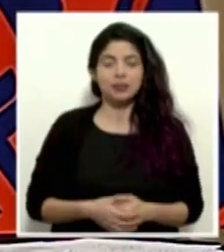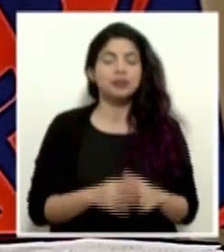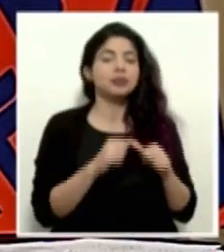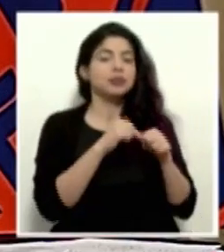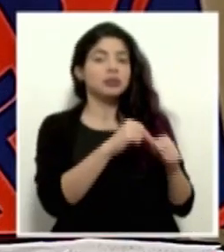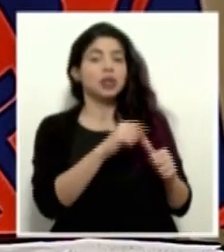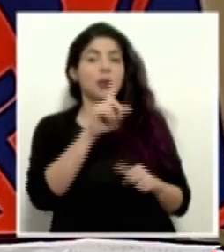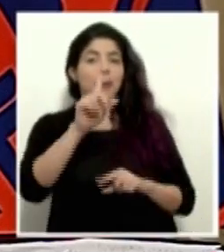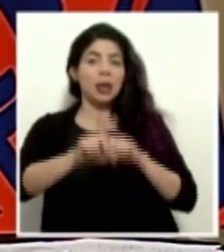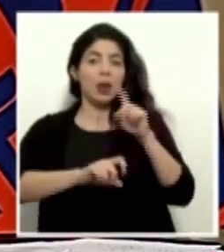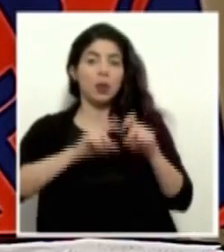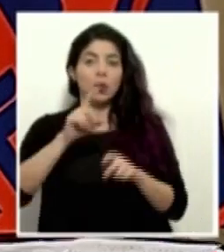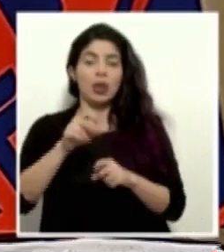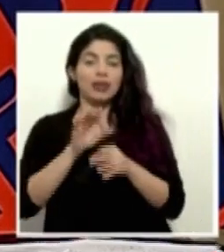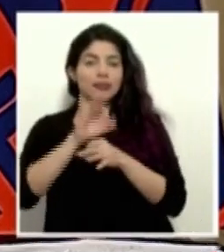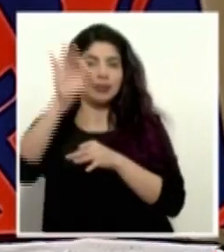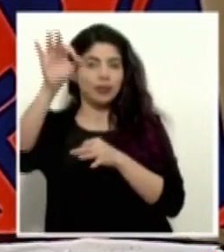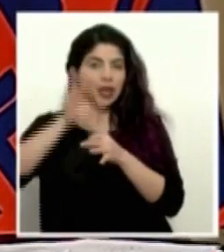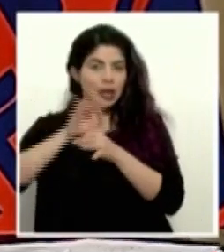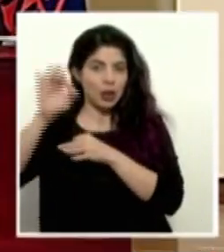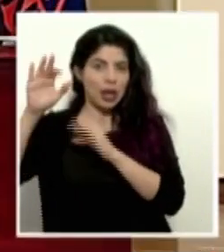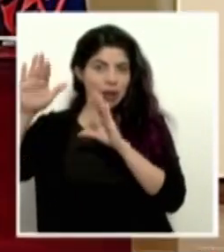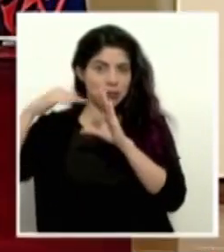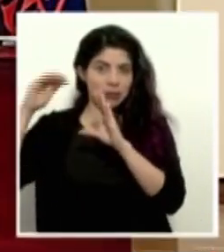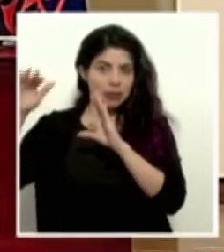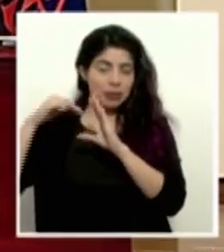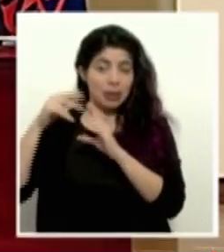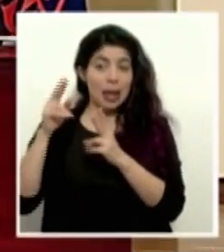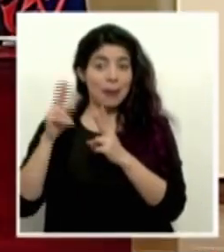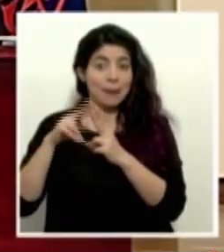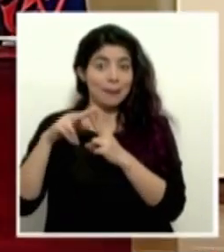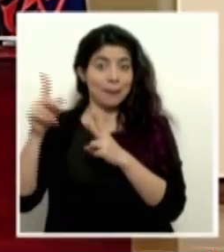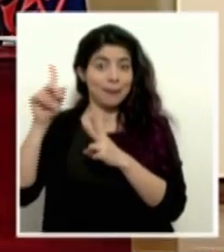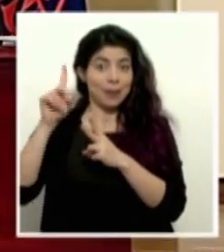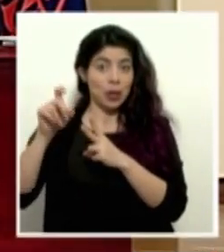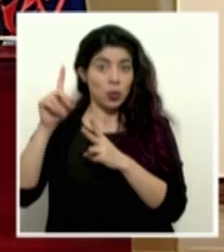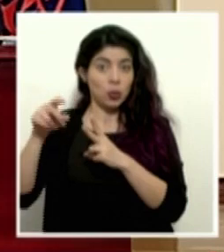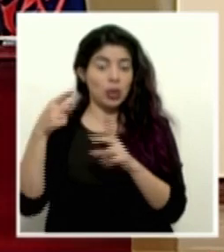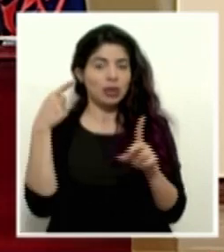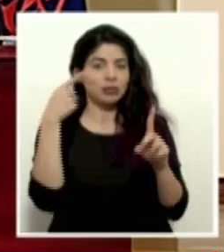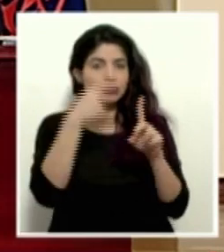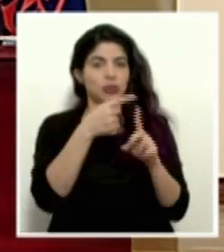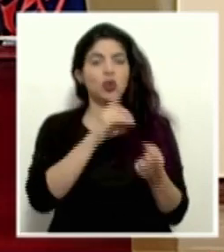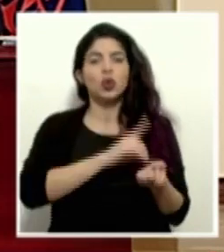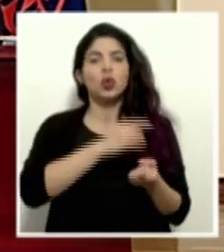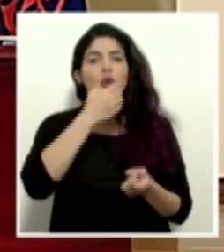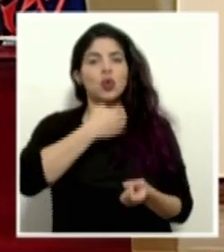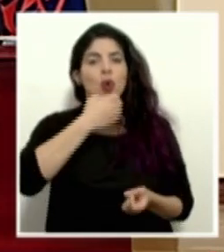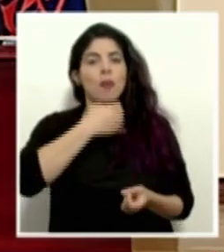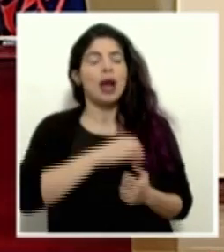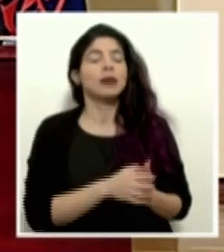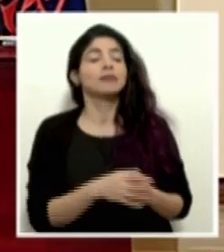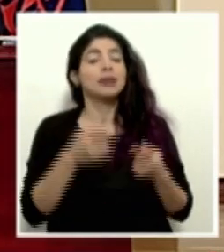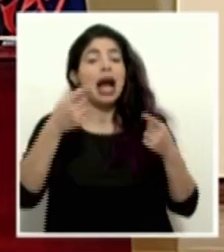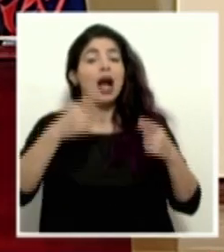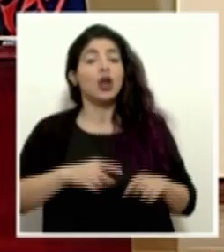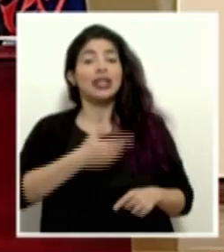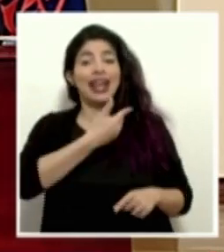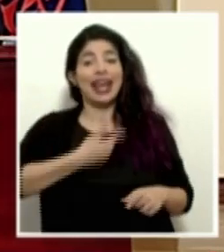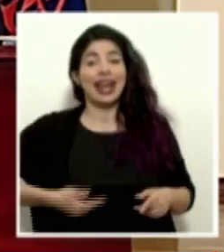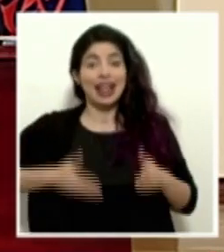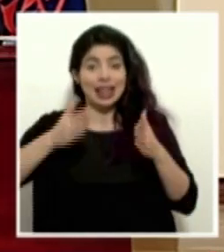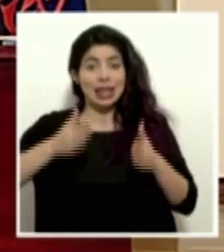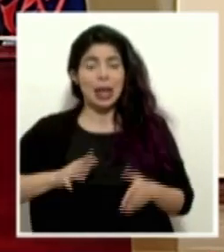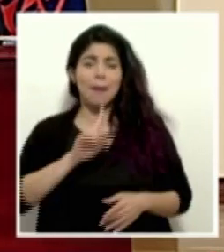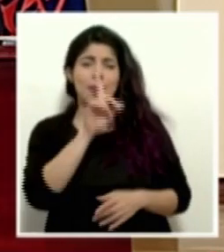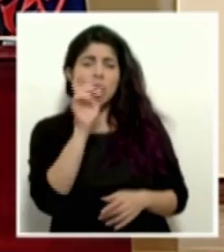Continuamos con las consultas de medios regionales, ambas consultas para el doctor Román Macaya. Acontecer Herediano